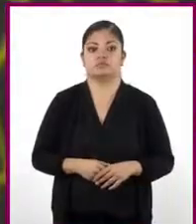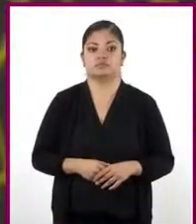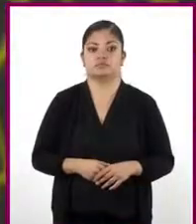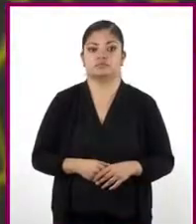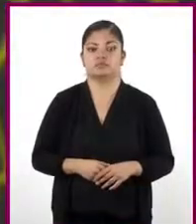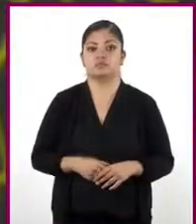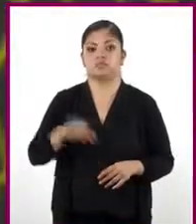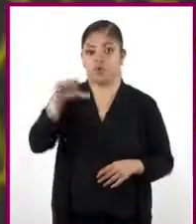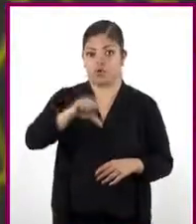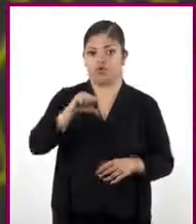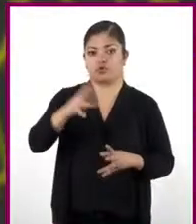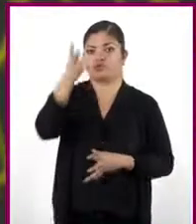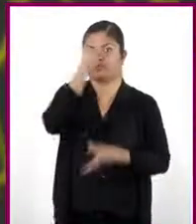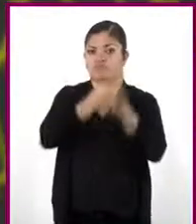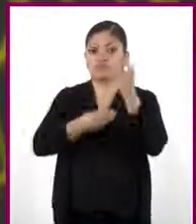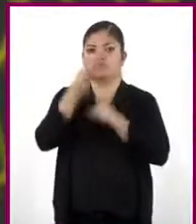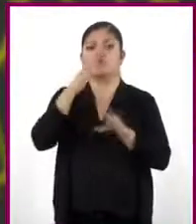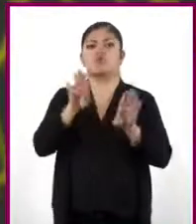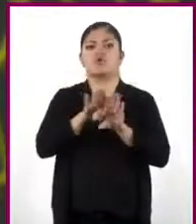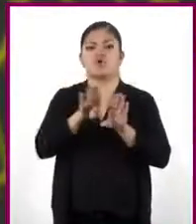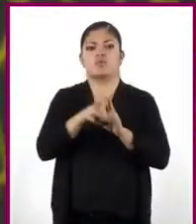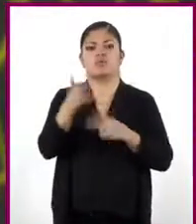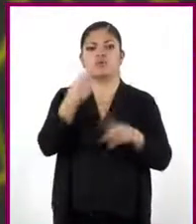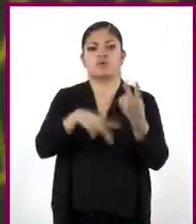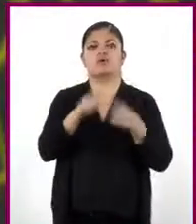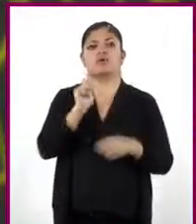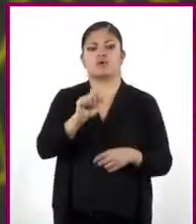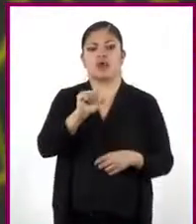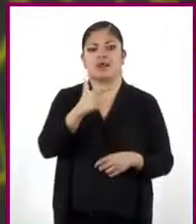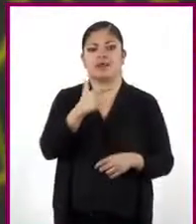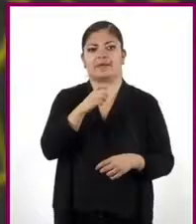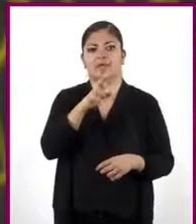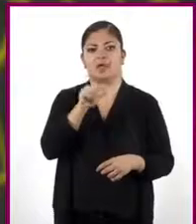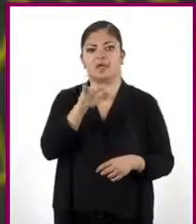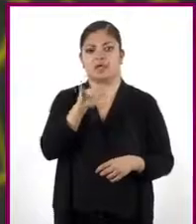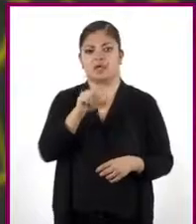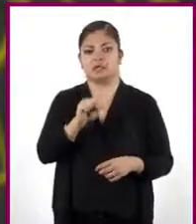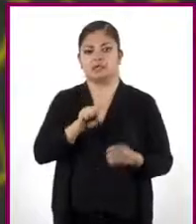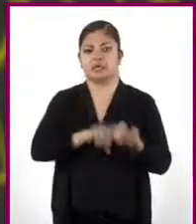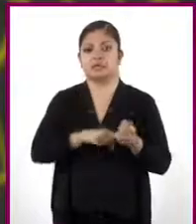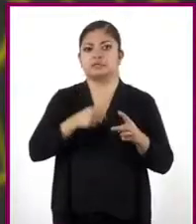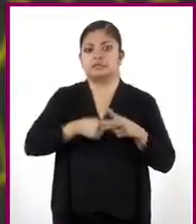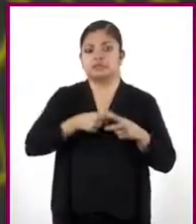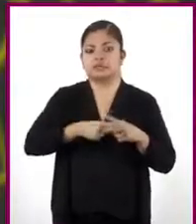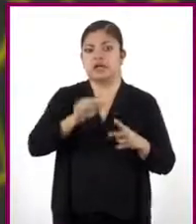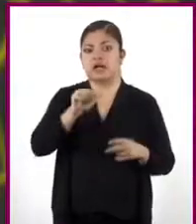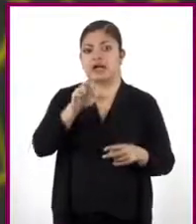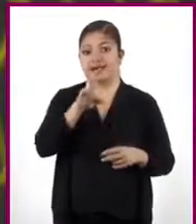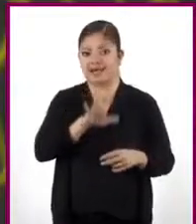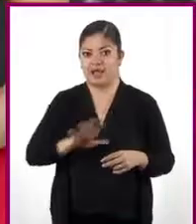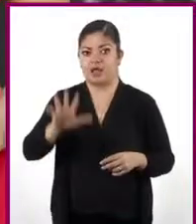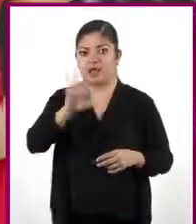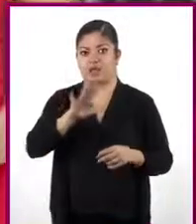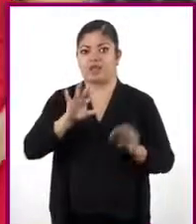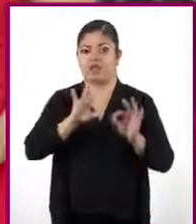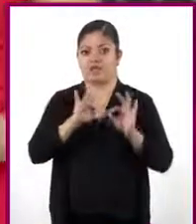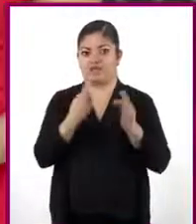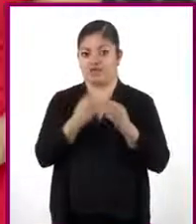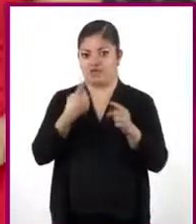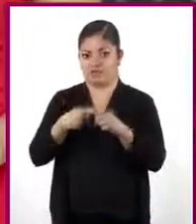Hoy aprenderemos cómo obtener expresiones algebraicas equivalentes al calcular el área de figuras geométricas.